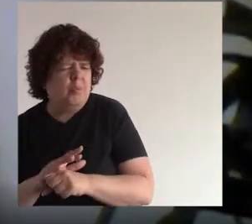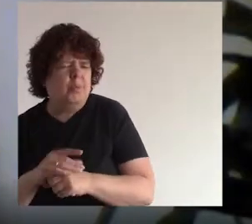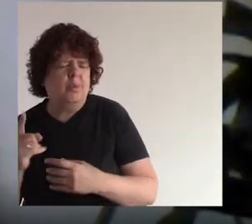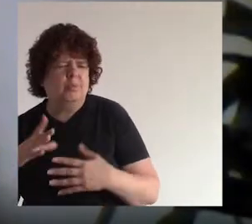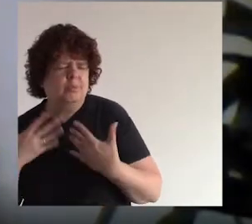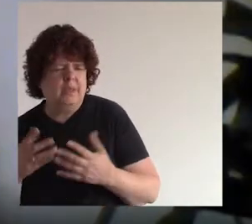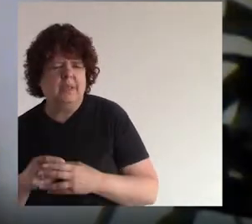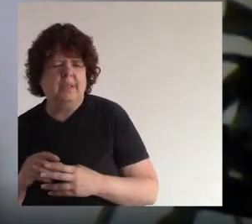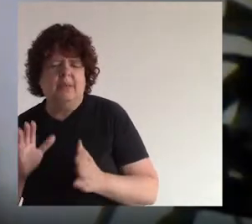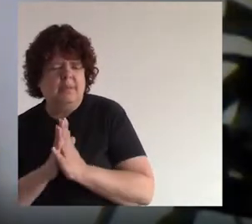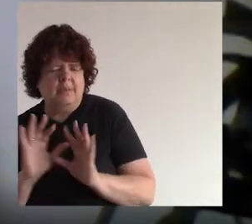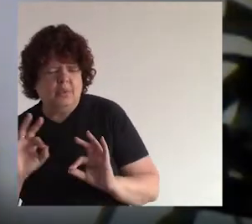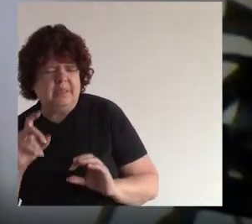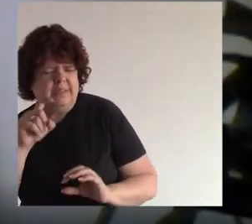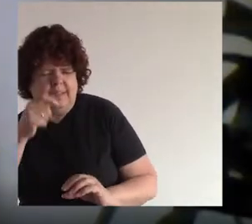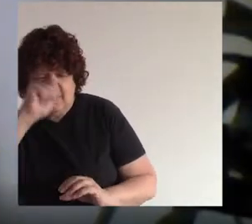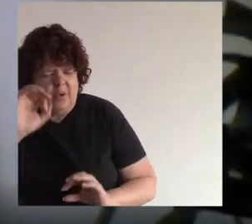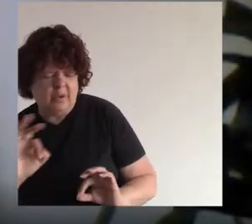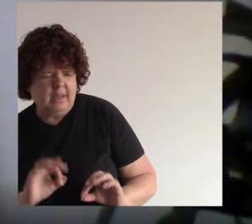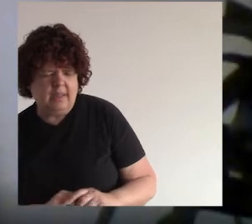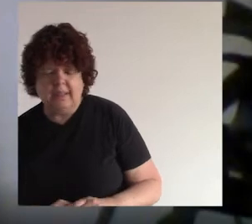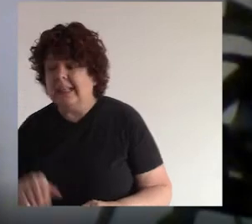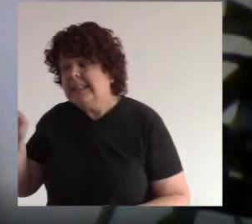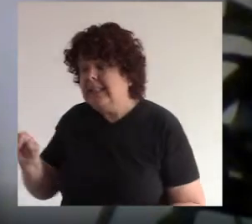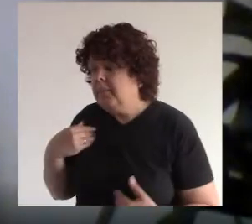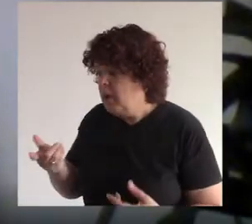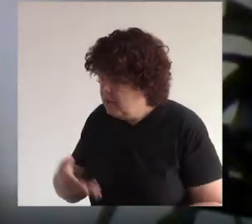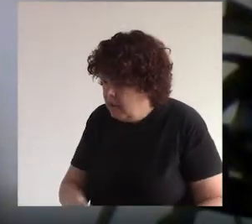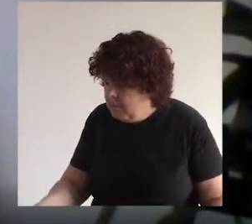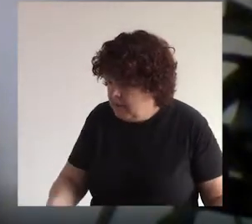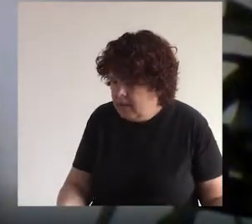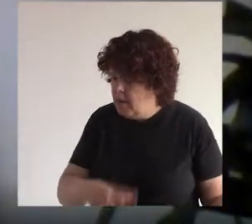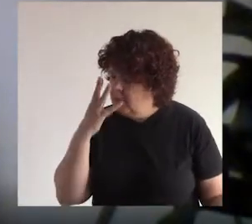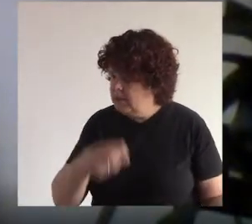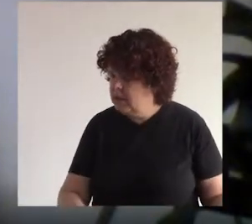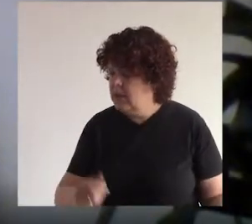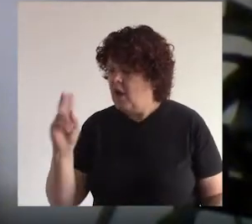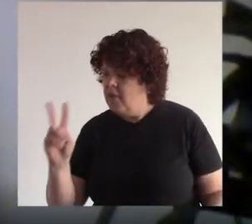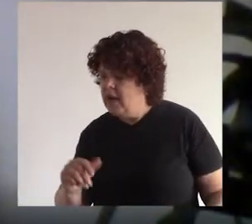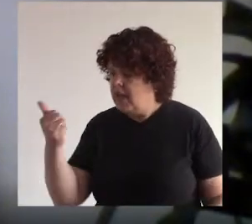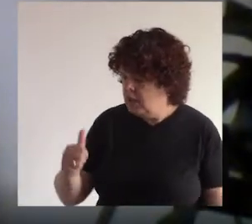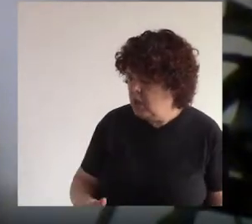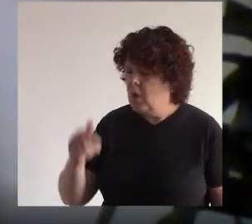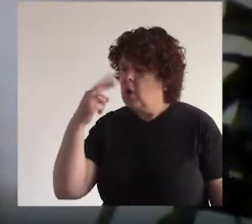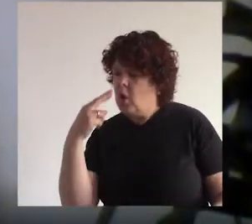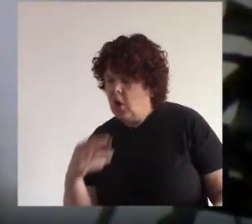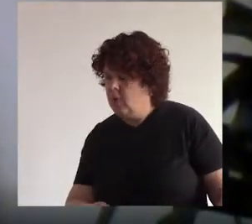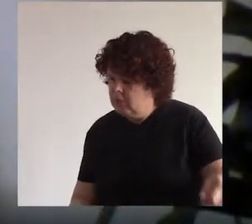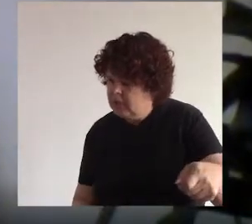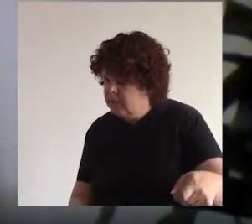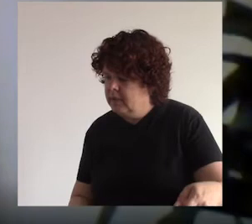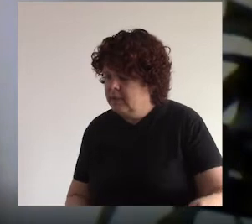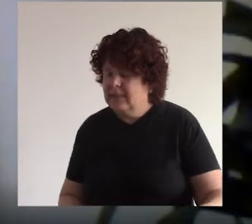estoy con mis amigos estamos reunidos y la verdad que no necesito un gorro señor pero tenga mire tengo verde tengo azul tengo